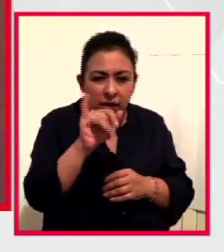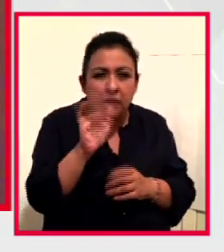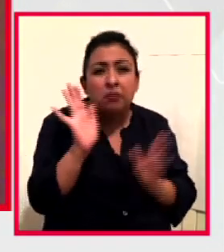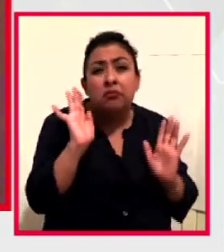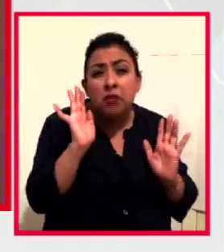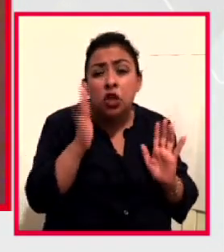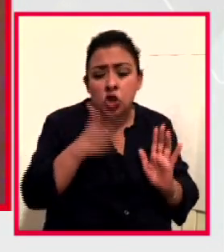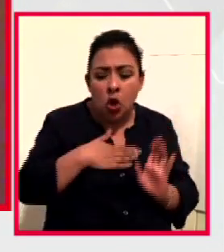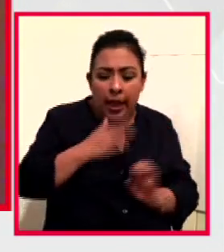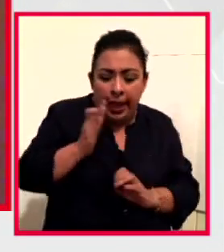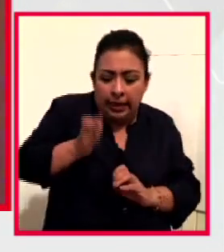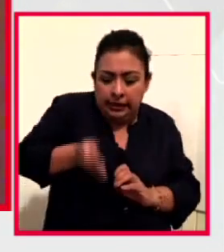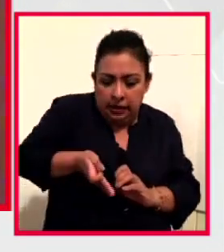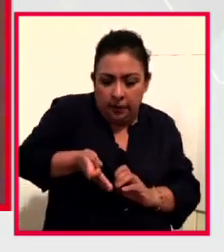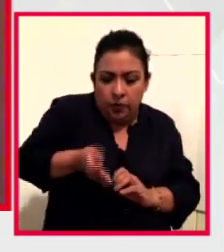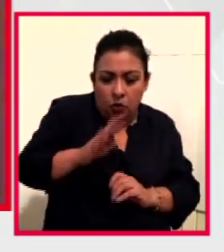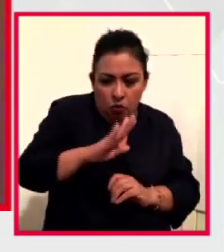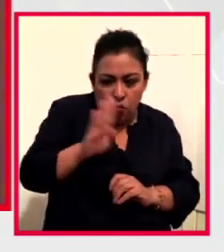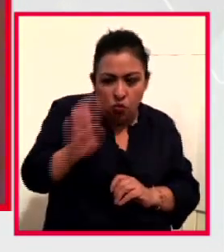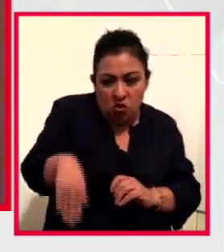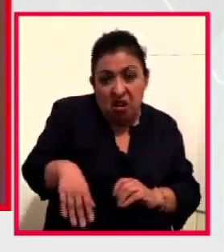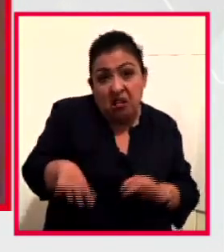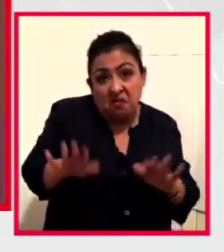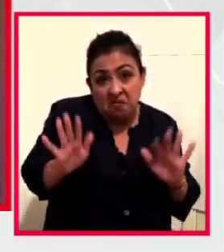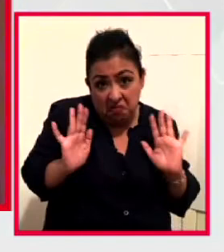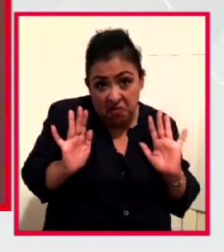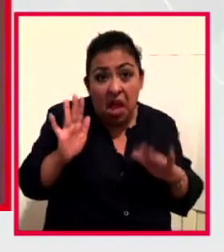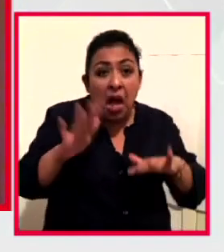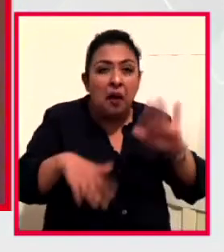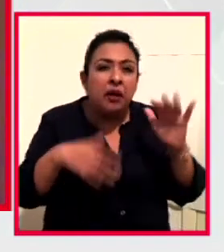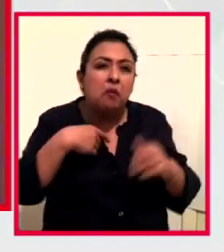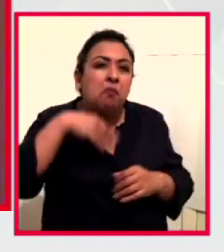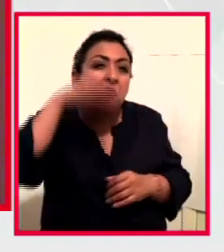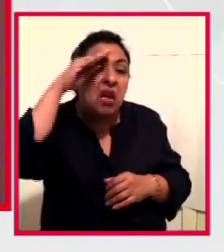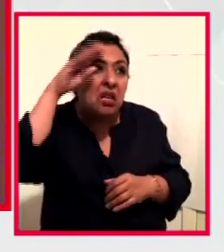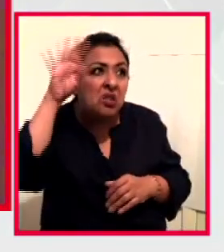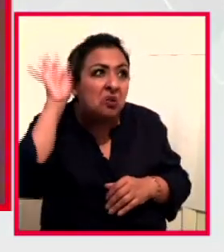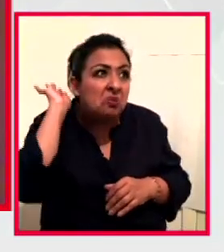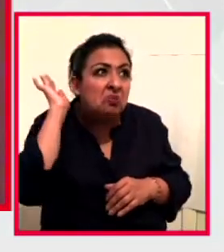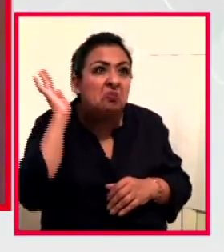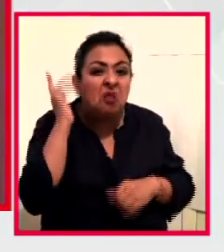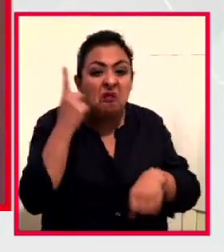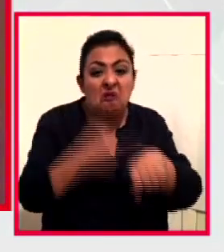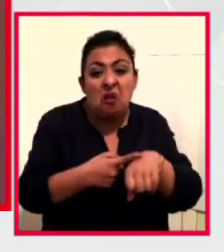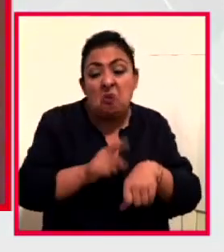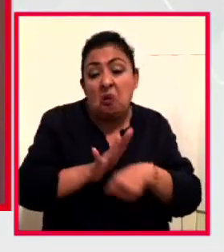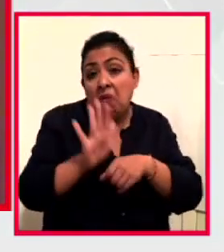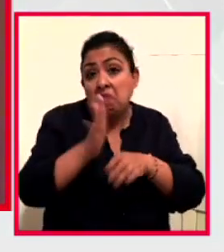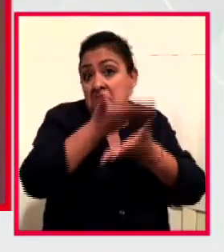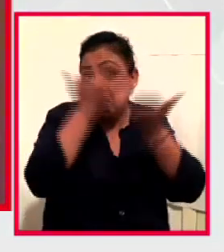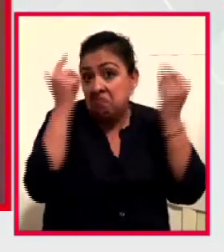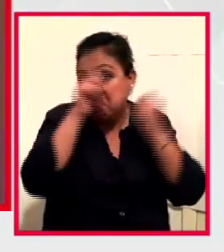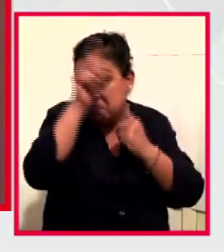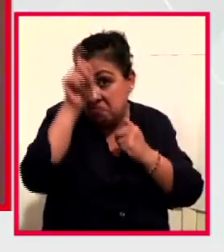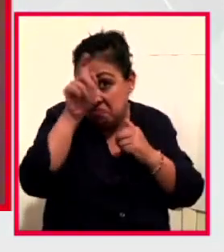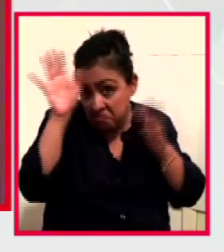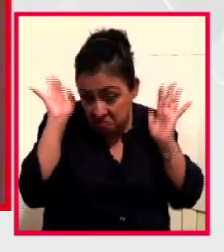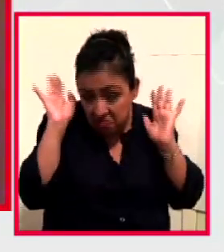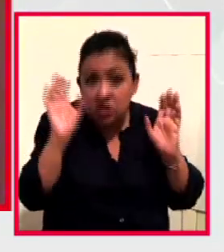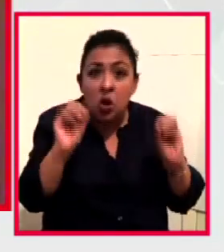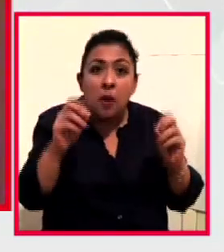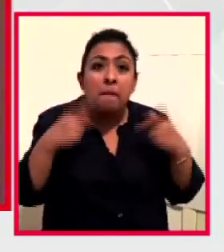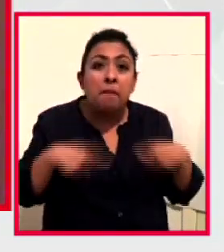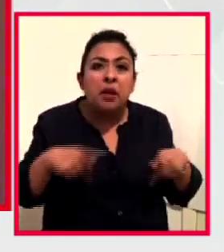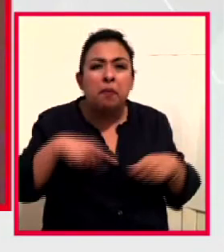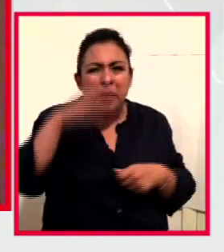asumir que se va a morir, a veces uno lo puede pensar cuando ni siquiera sabe que se va a morir, pero también lo pueden pensar personas que